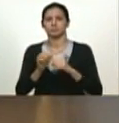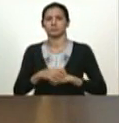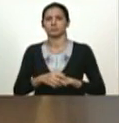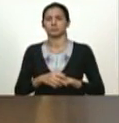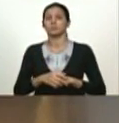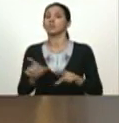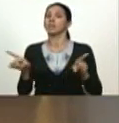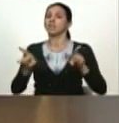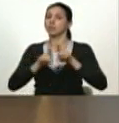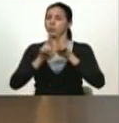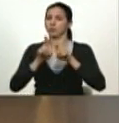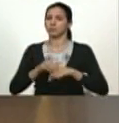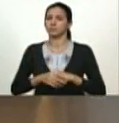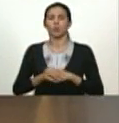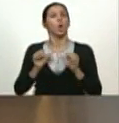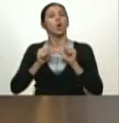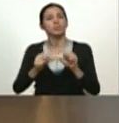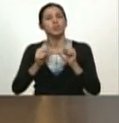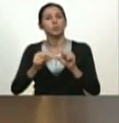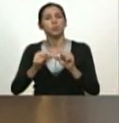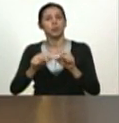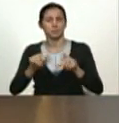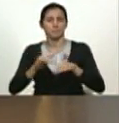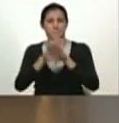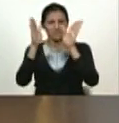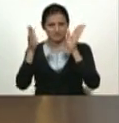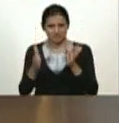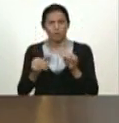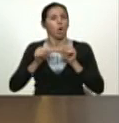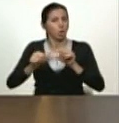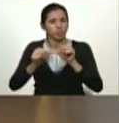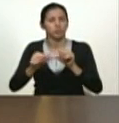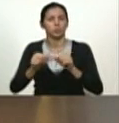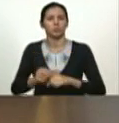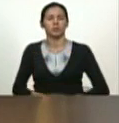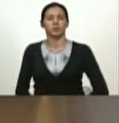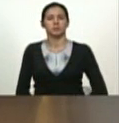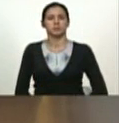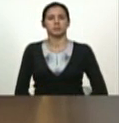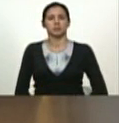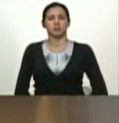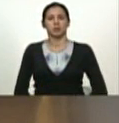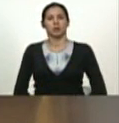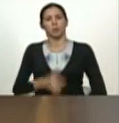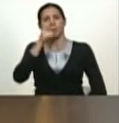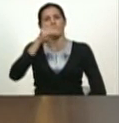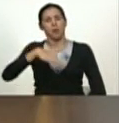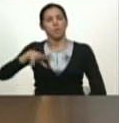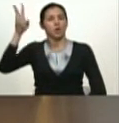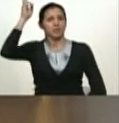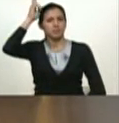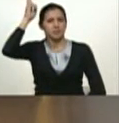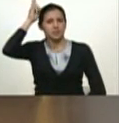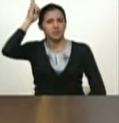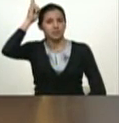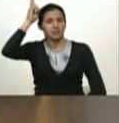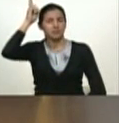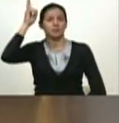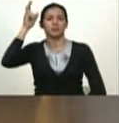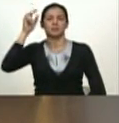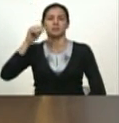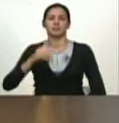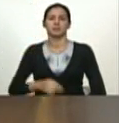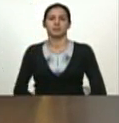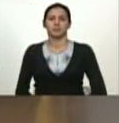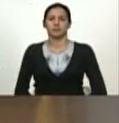igualmente he ratificado como ministra del poder popular para los pueblos indígenas a lo cual designé